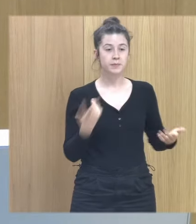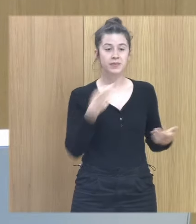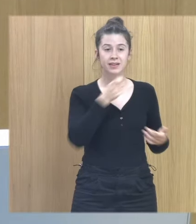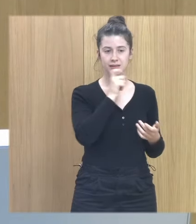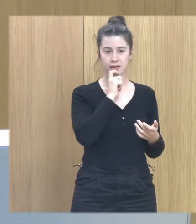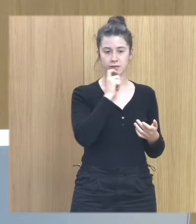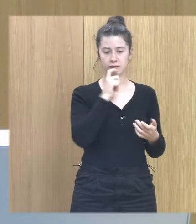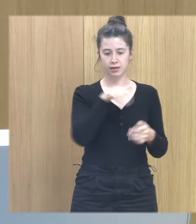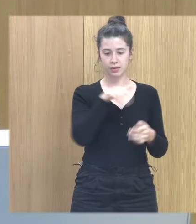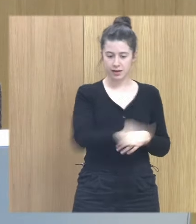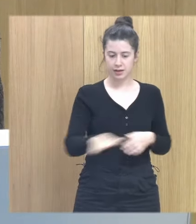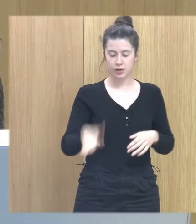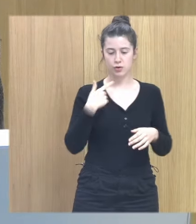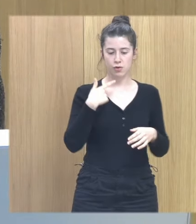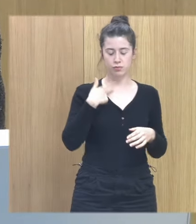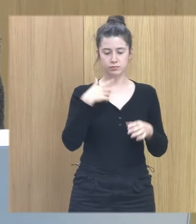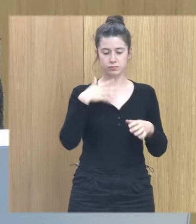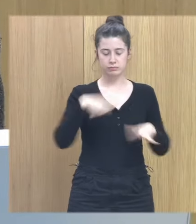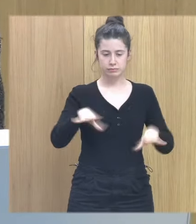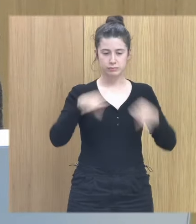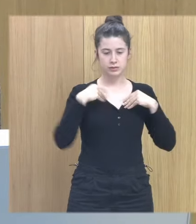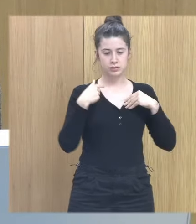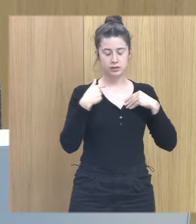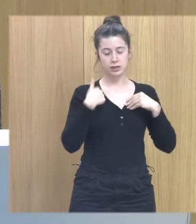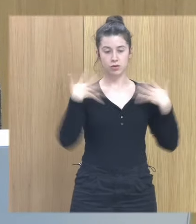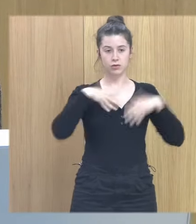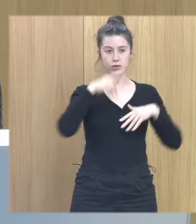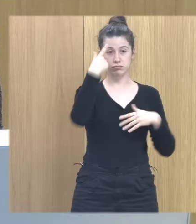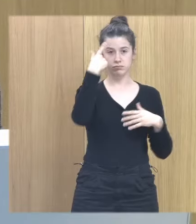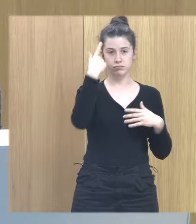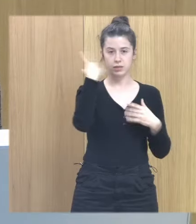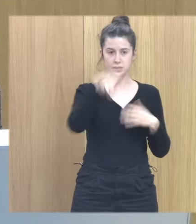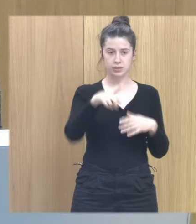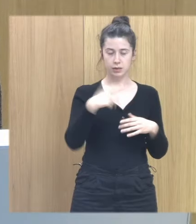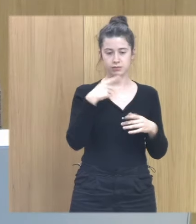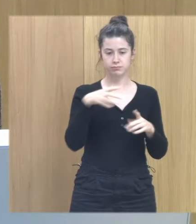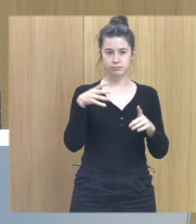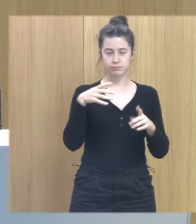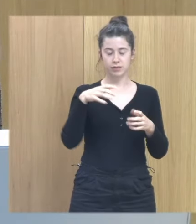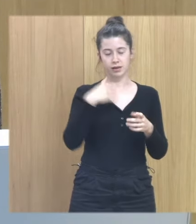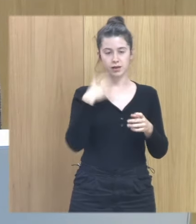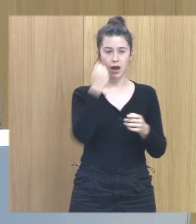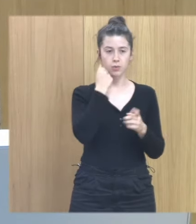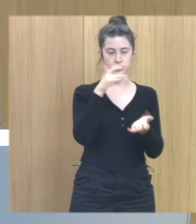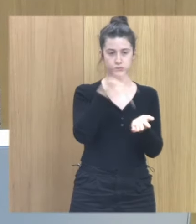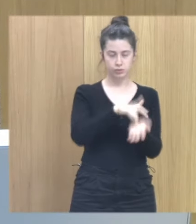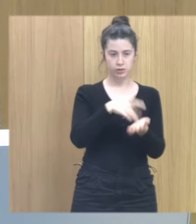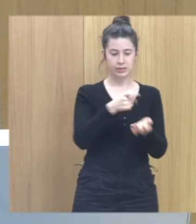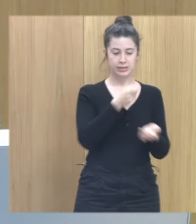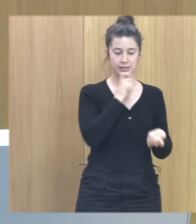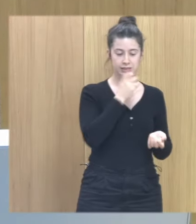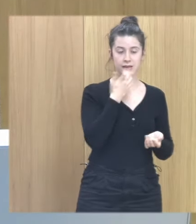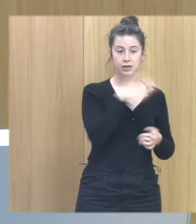consciente para un niño o para una niña. Adquirir esa conciencia a la que hablábamos antes sobre estar siendo abusada es mucho más difícil que cuando un niño o una